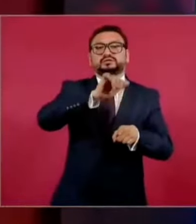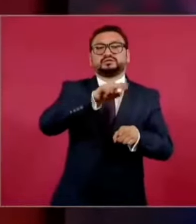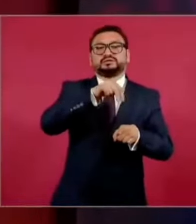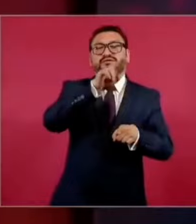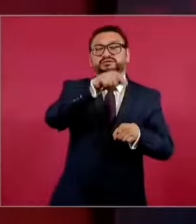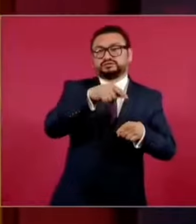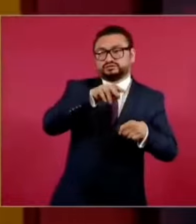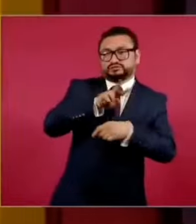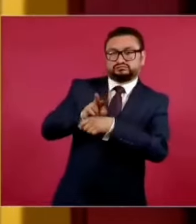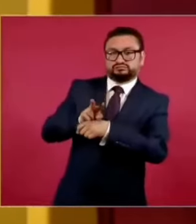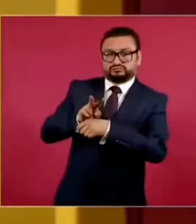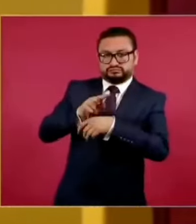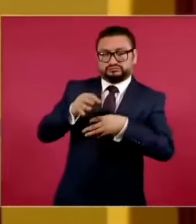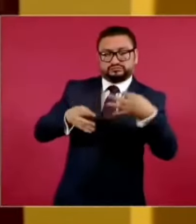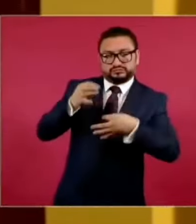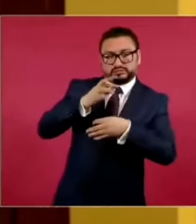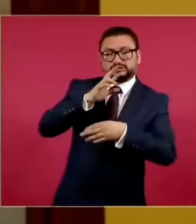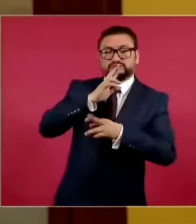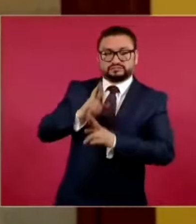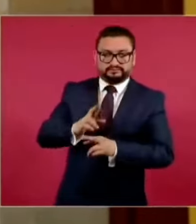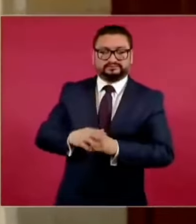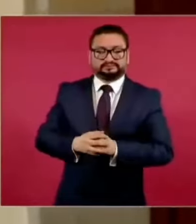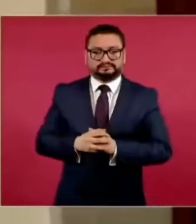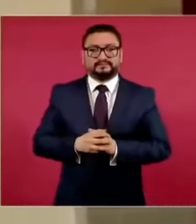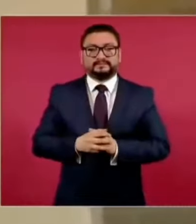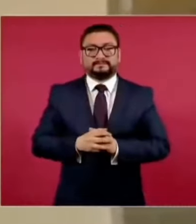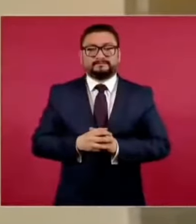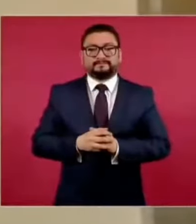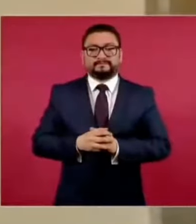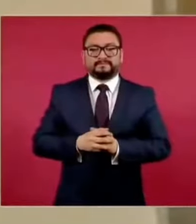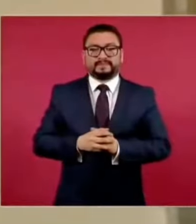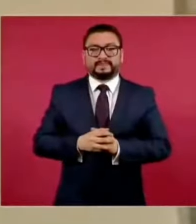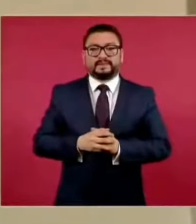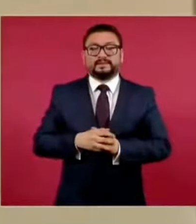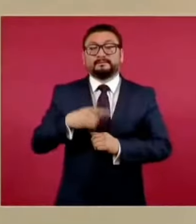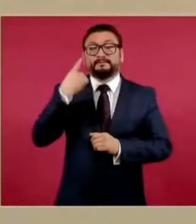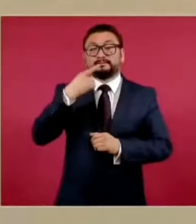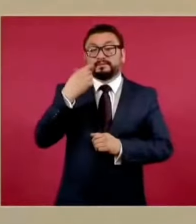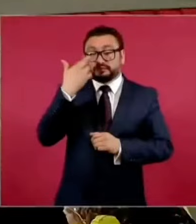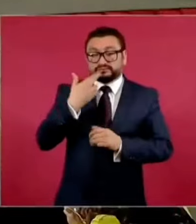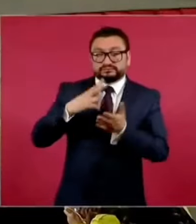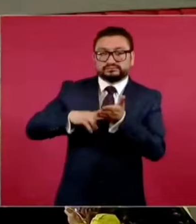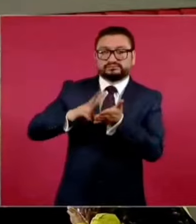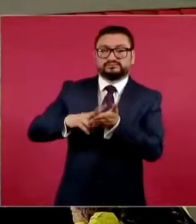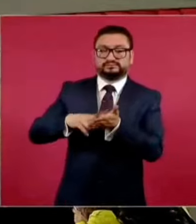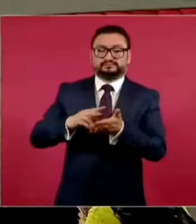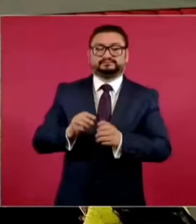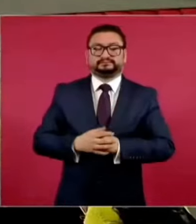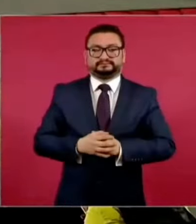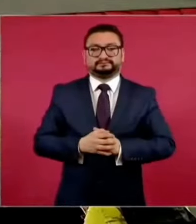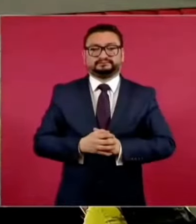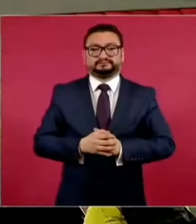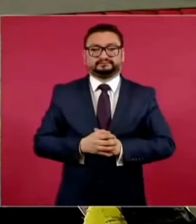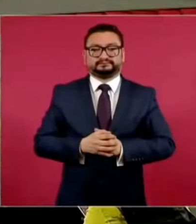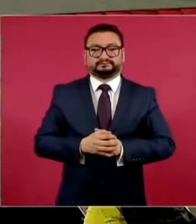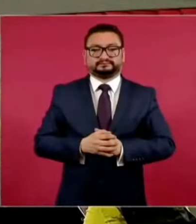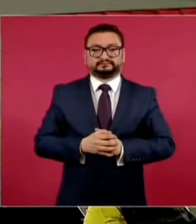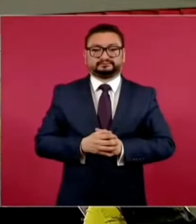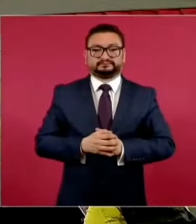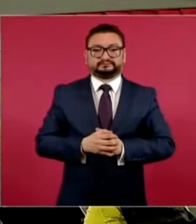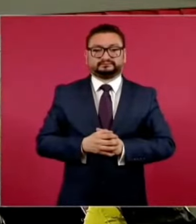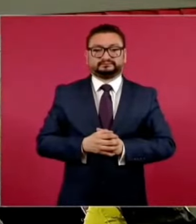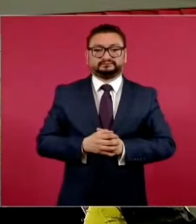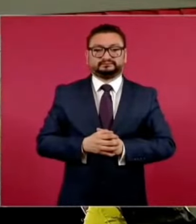Nación ser la autoridad responsable de validar los resultados. Adelante.